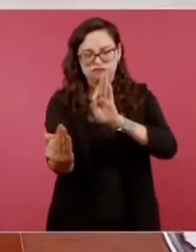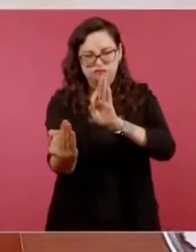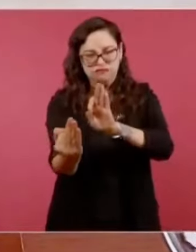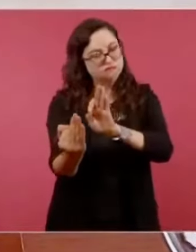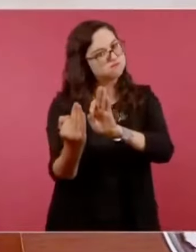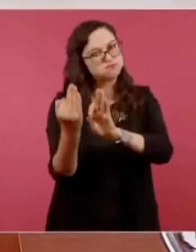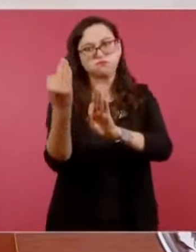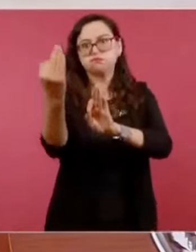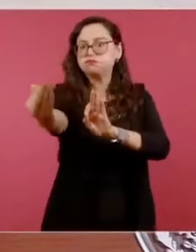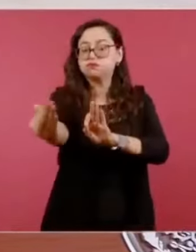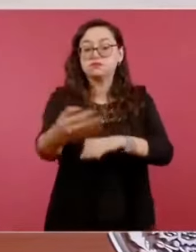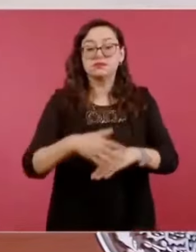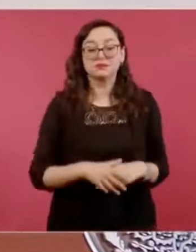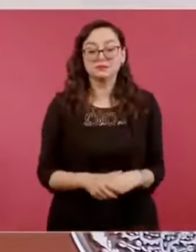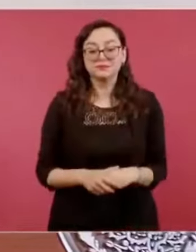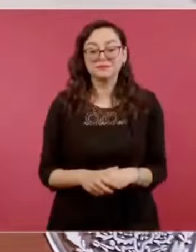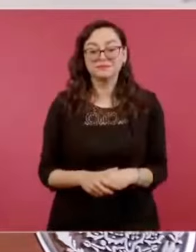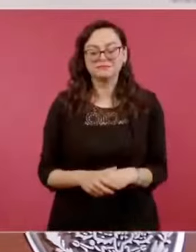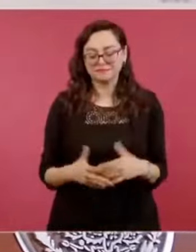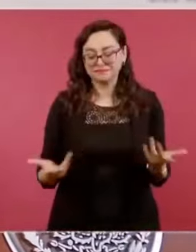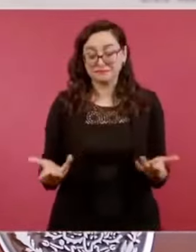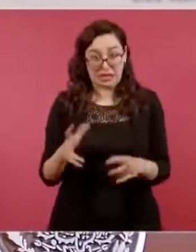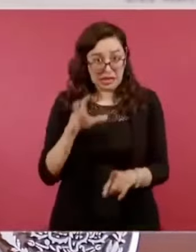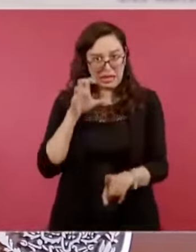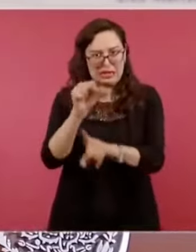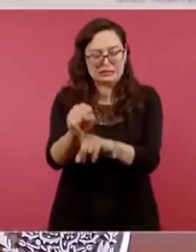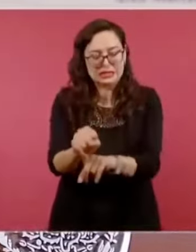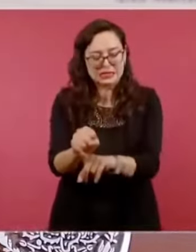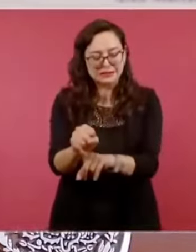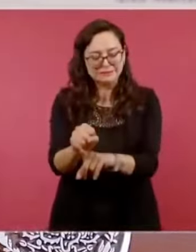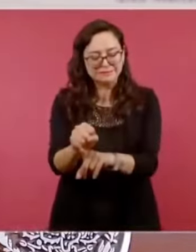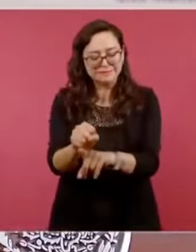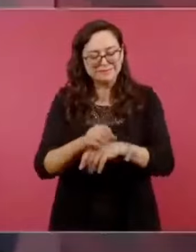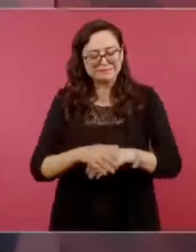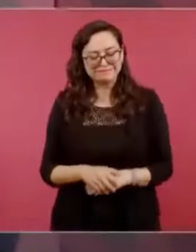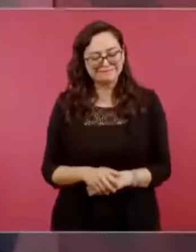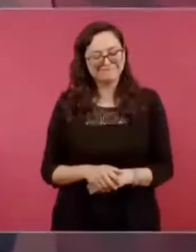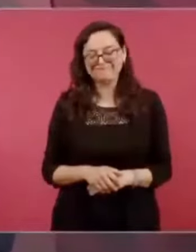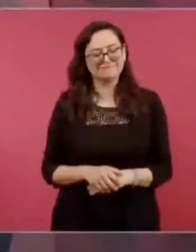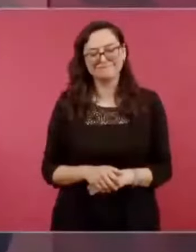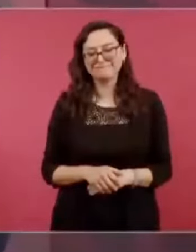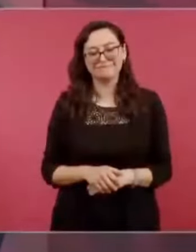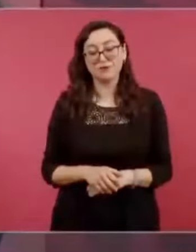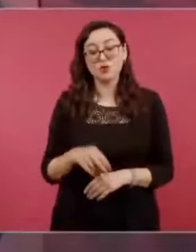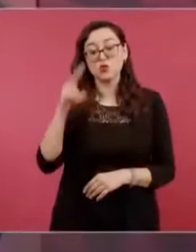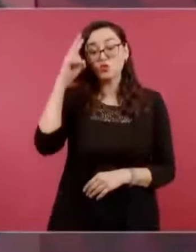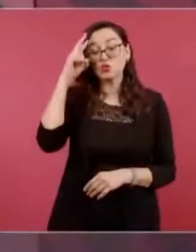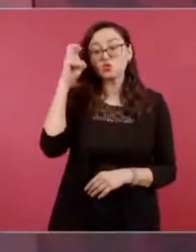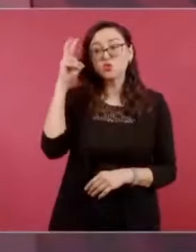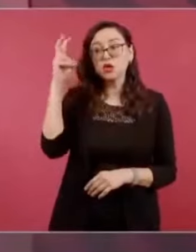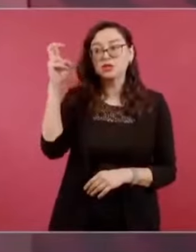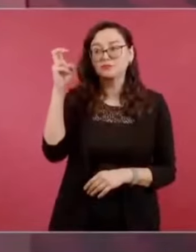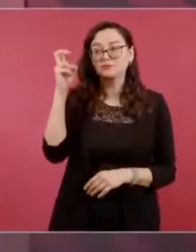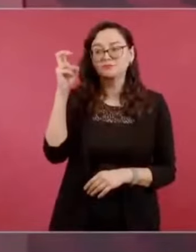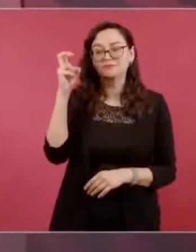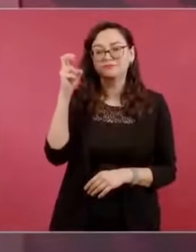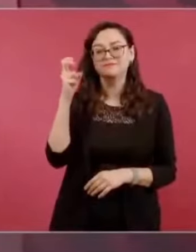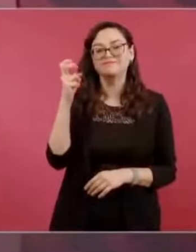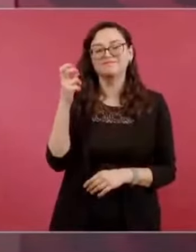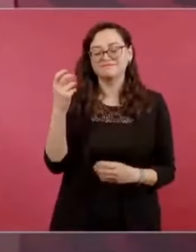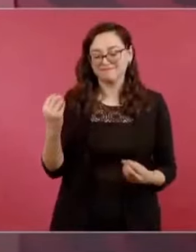la utopía, como los ideales, es lo que nos hace caminar.